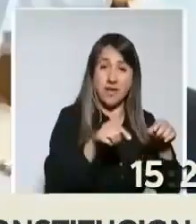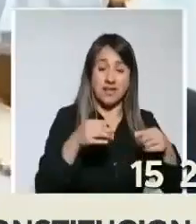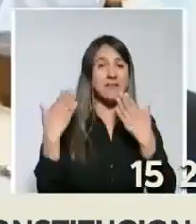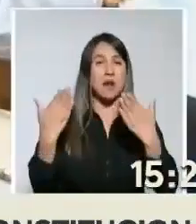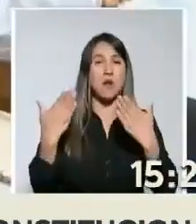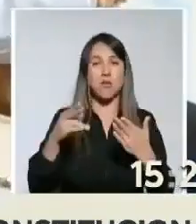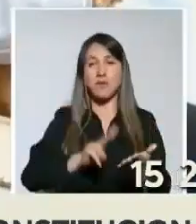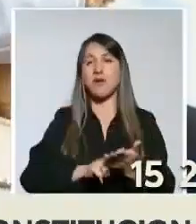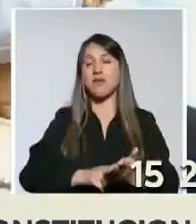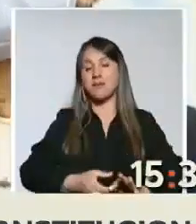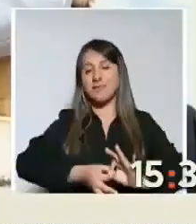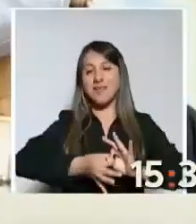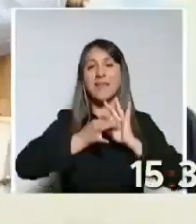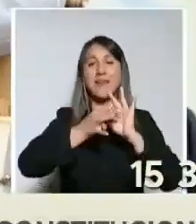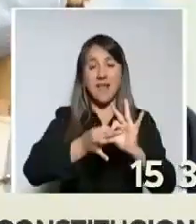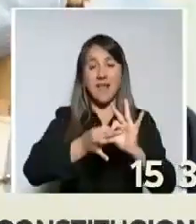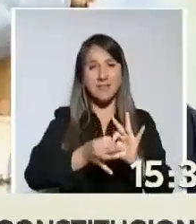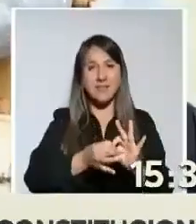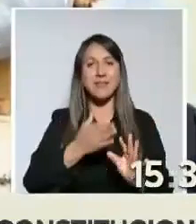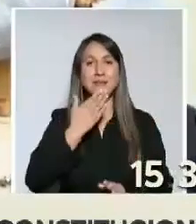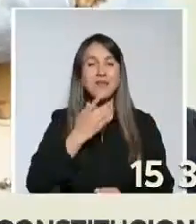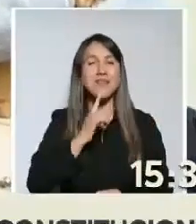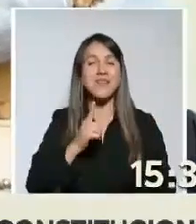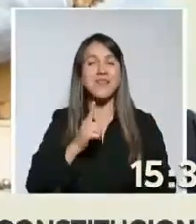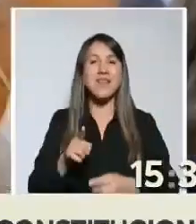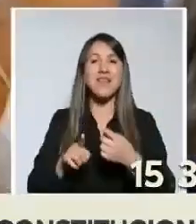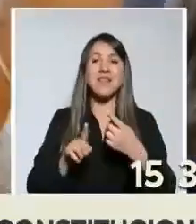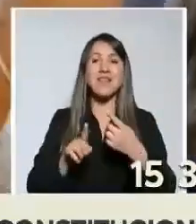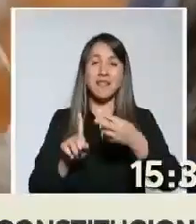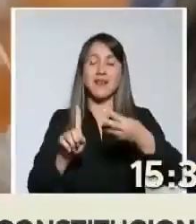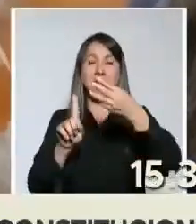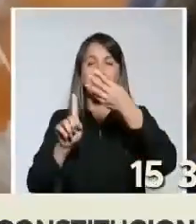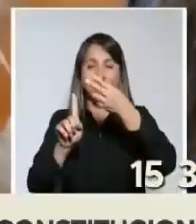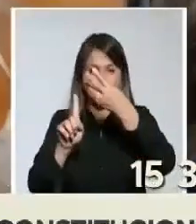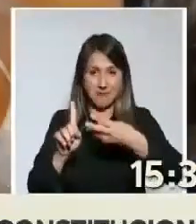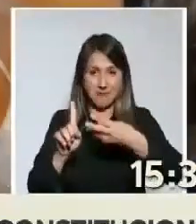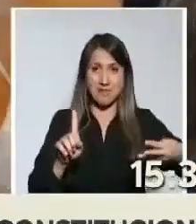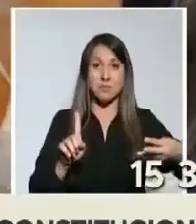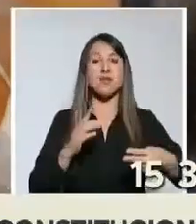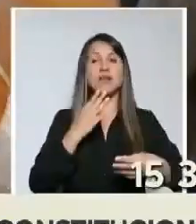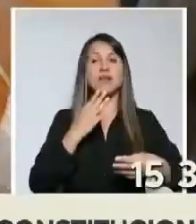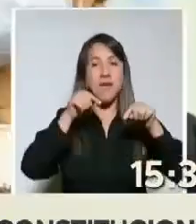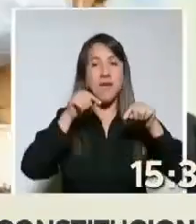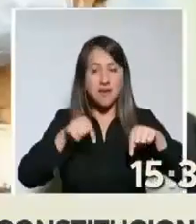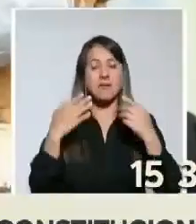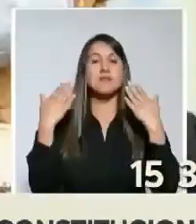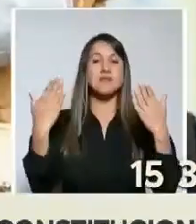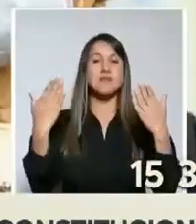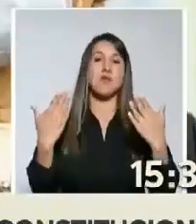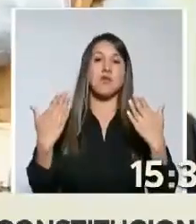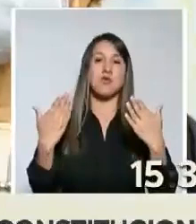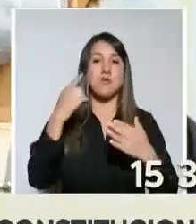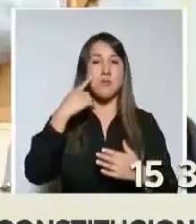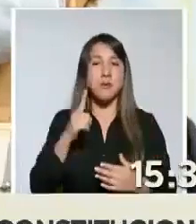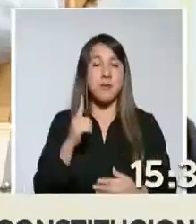agradecimiento es también para la diversidad sexual. Este saludo es para